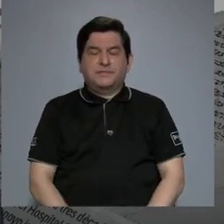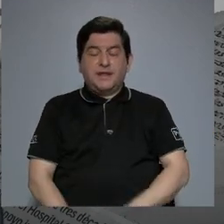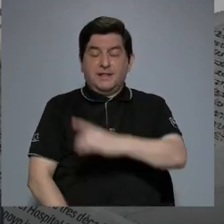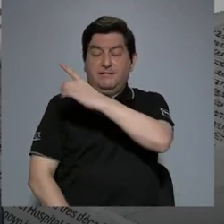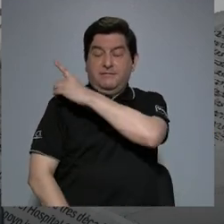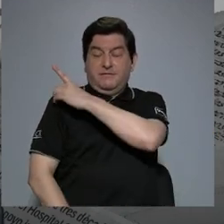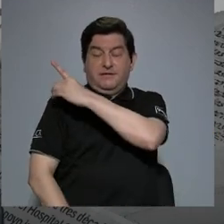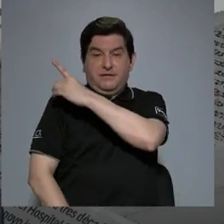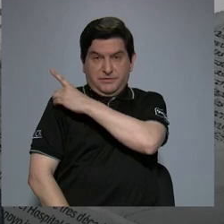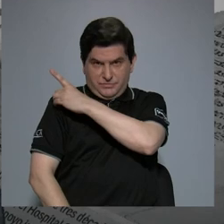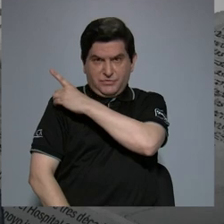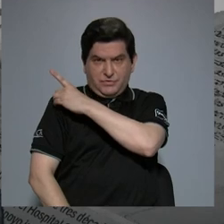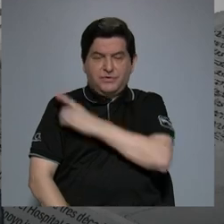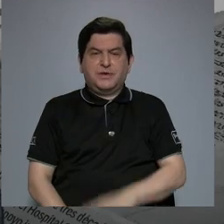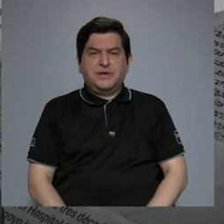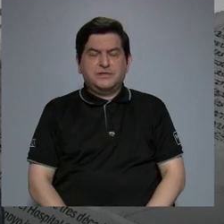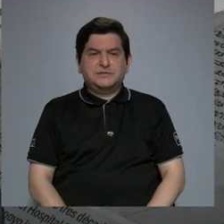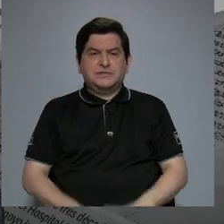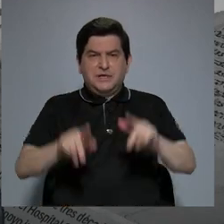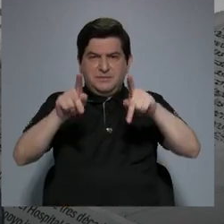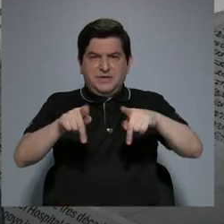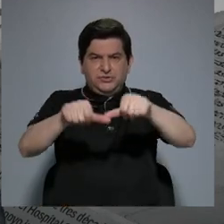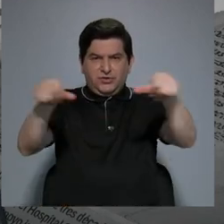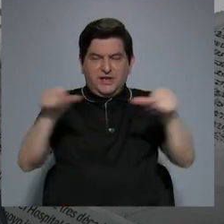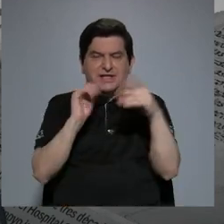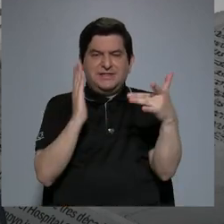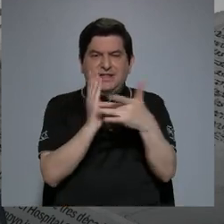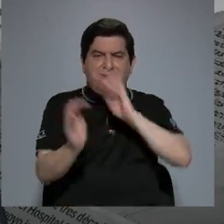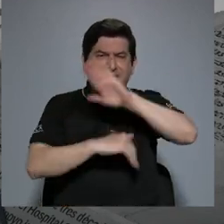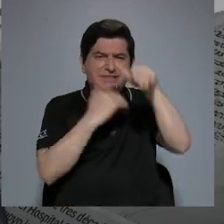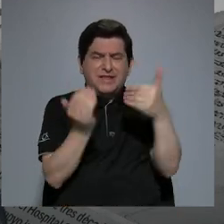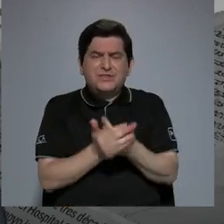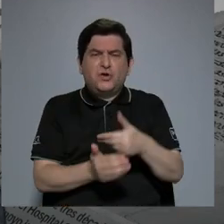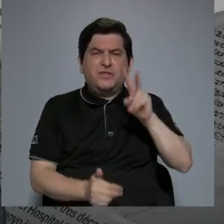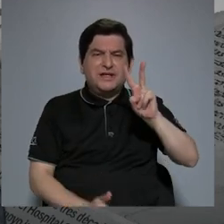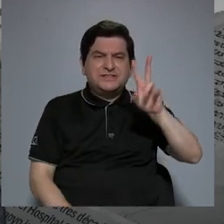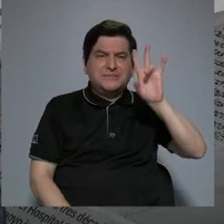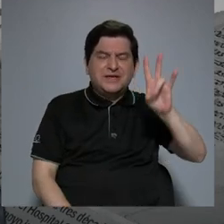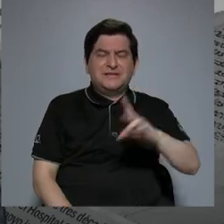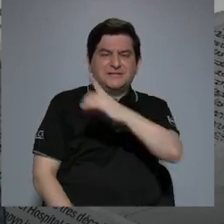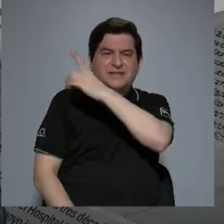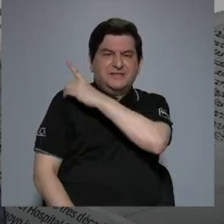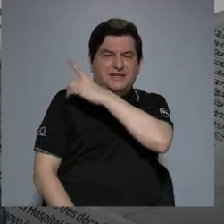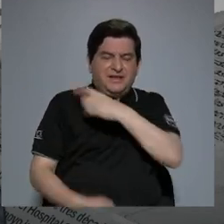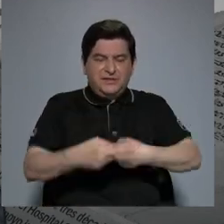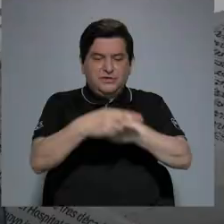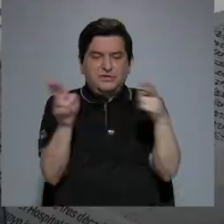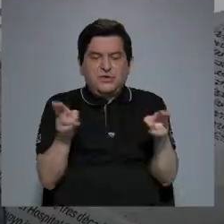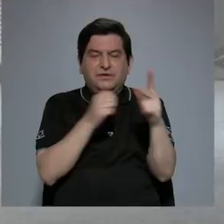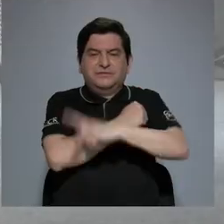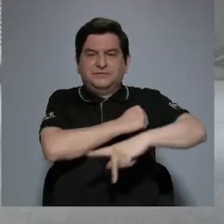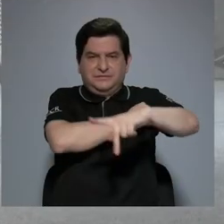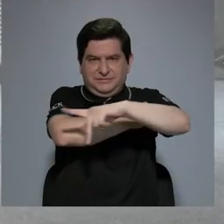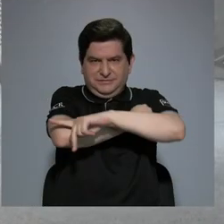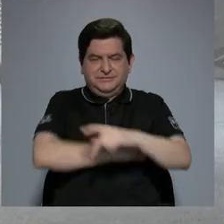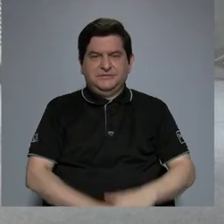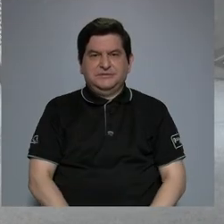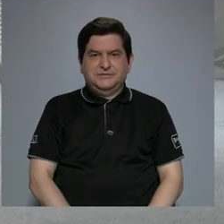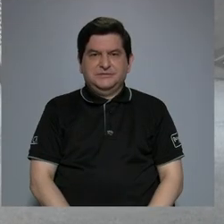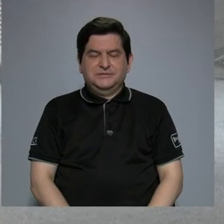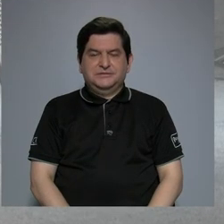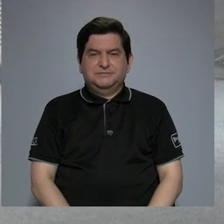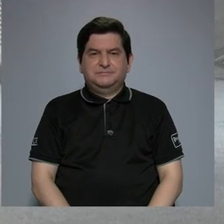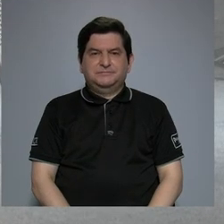directores, personal técnico de todas las 27 direcciones regionales del país. Hacemos